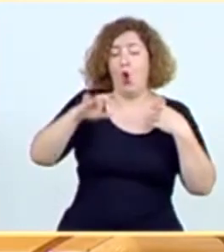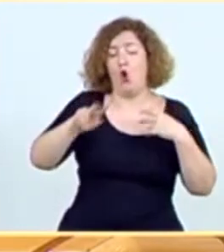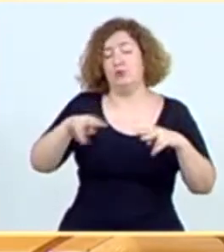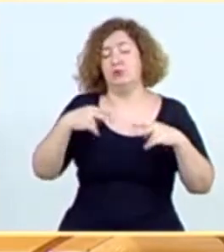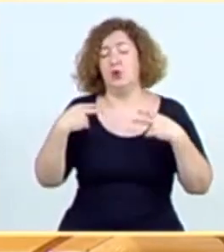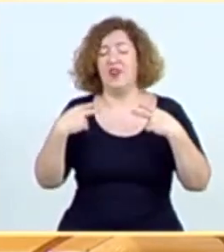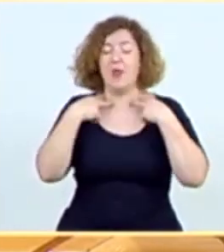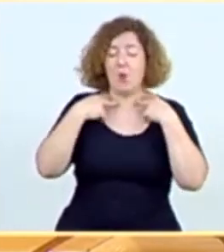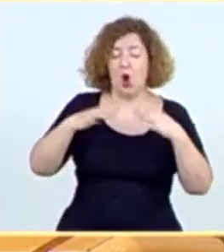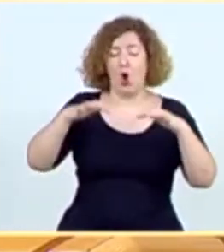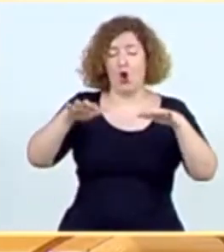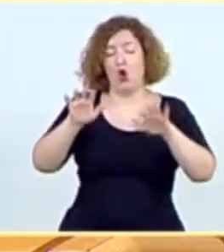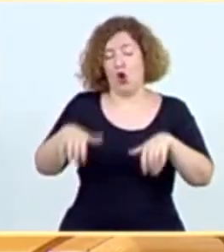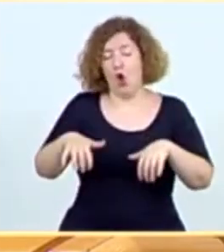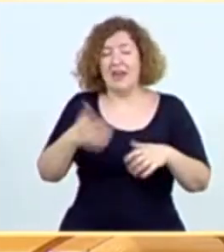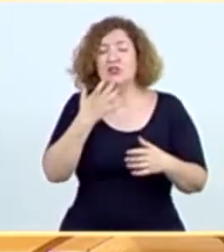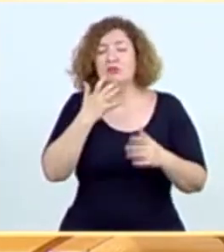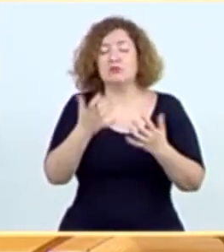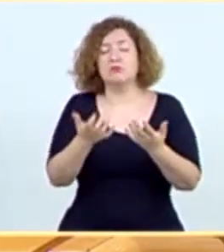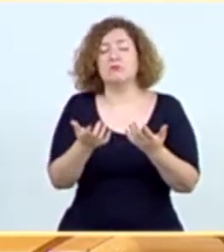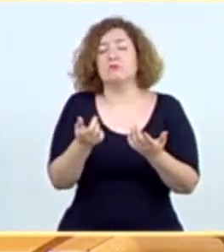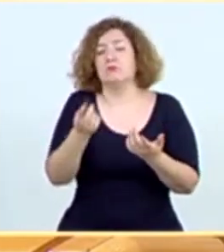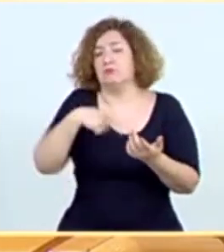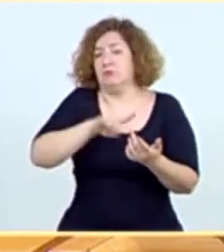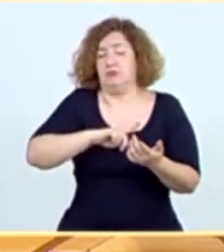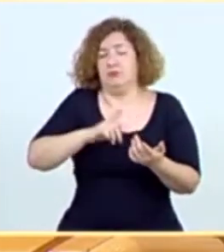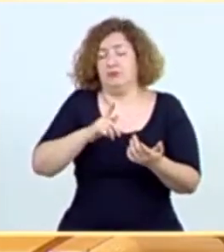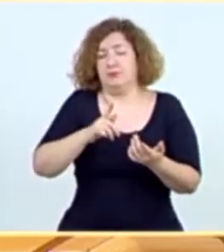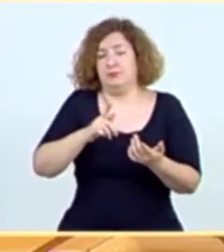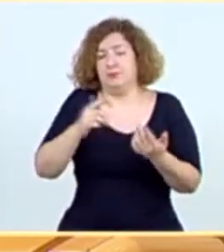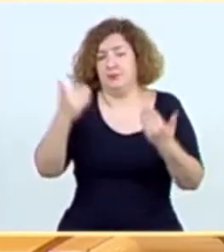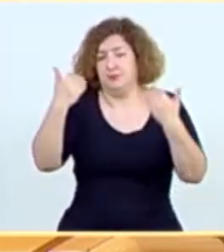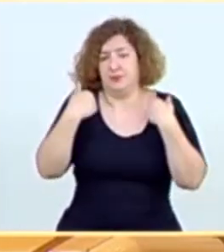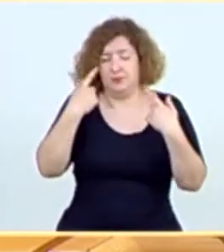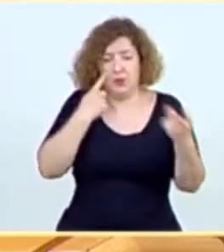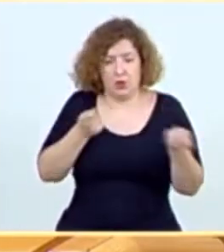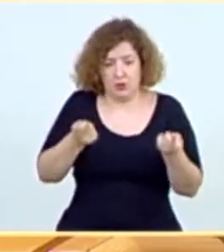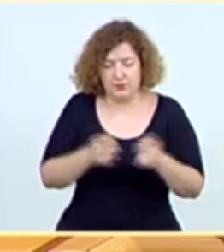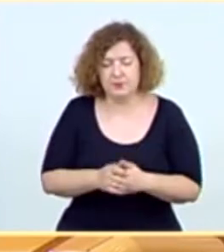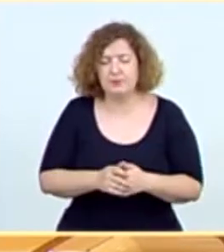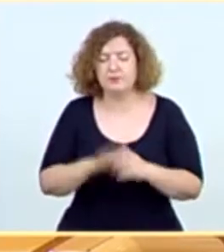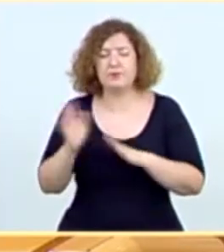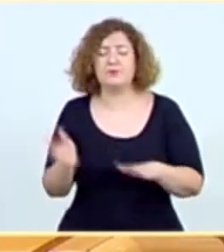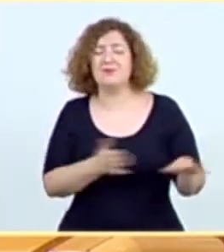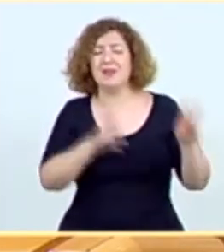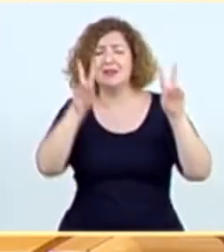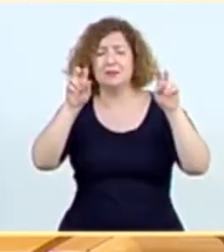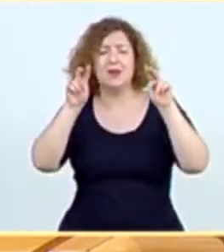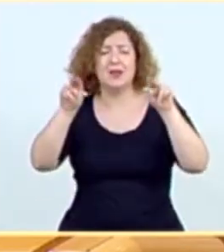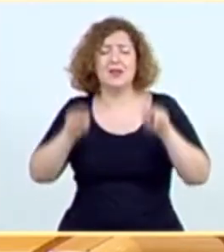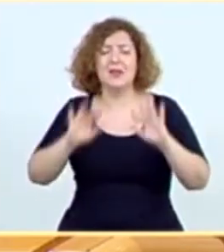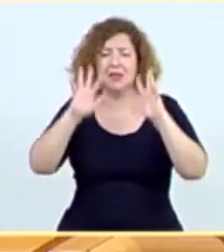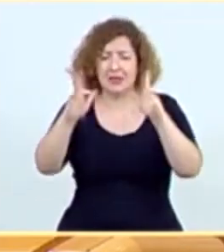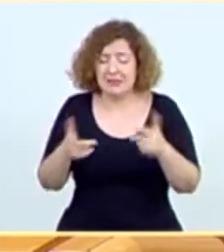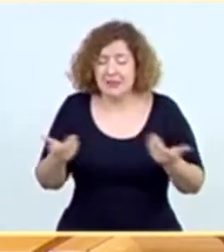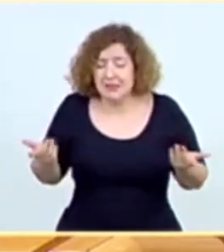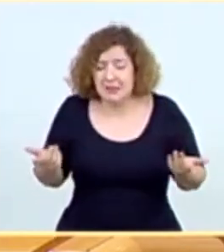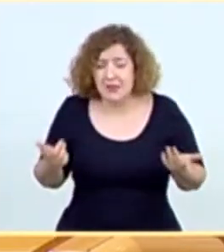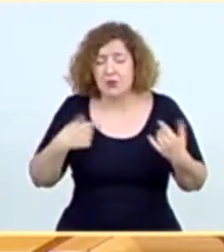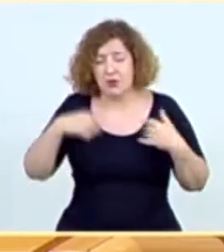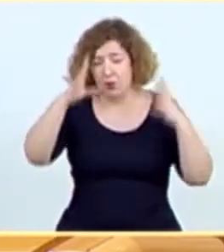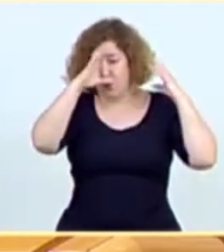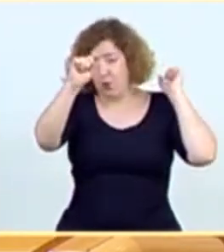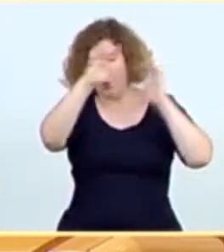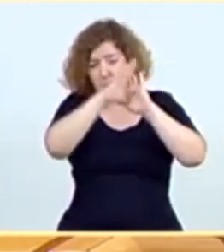En el asunto de las residencias de ancianos, yo ahí le puedo decir, nosotros en el protocolo que